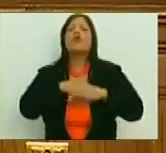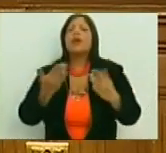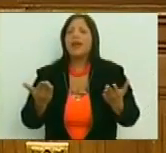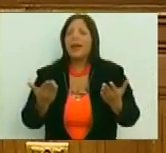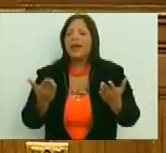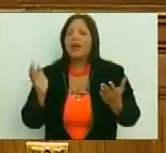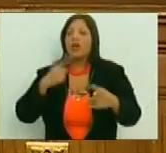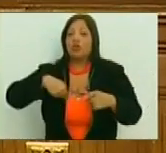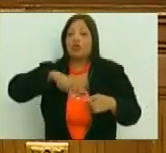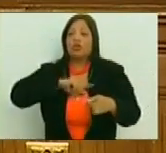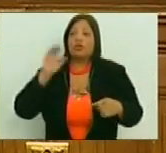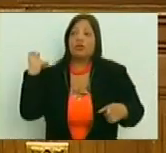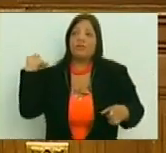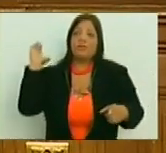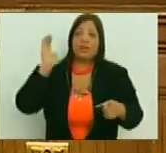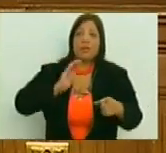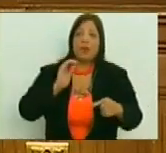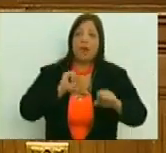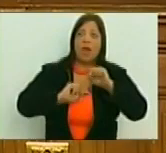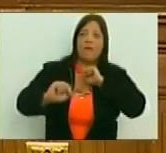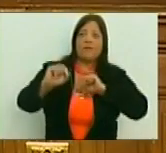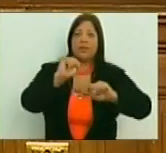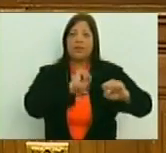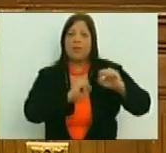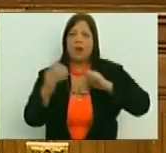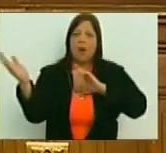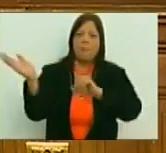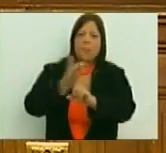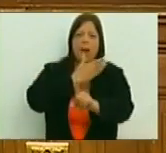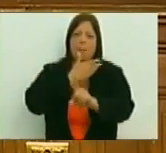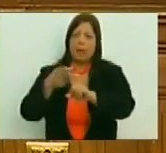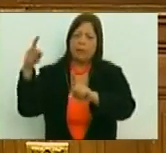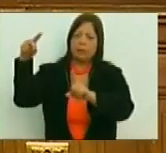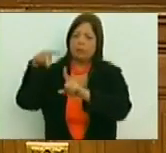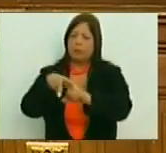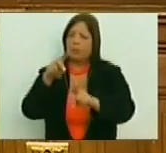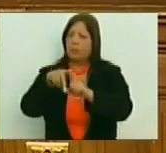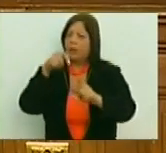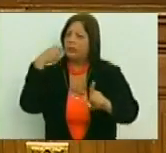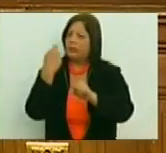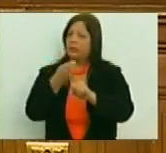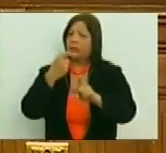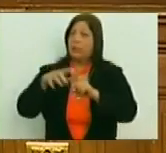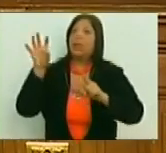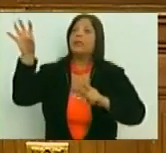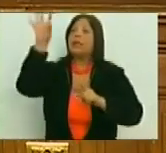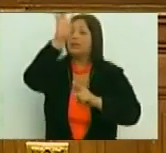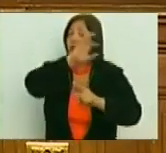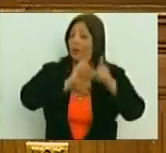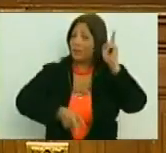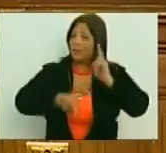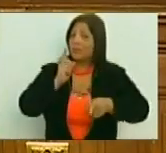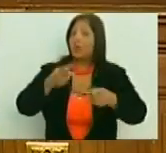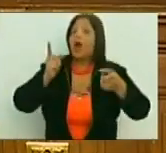venimos enfrentando agresiones de naciones que todavía creen que están en